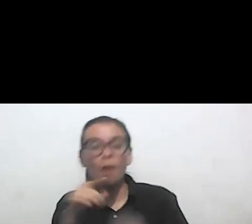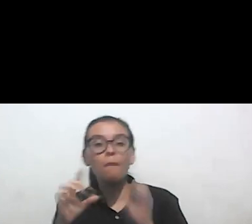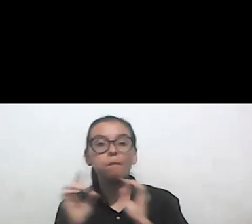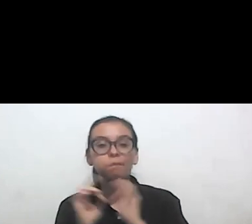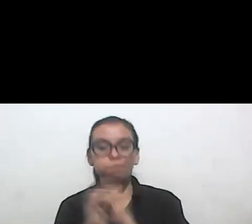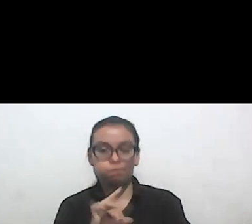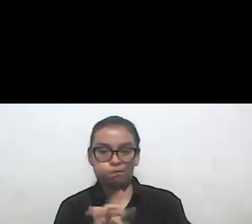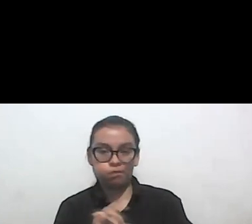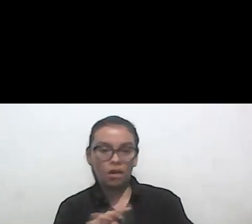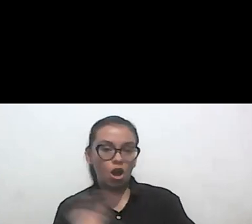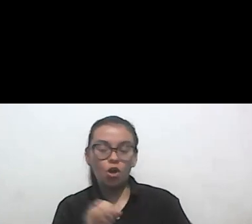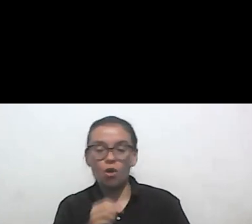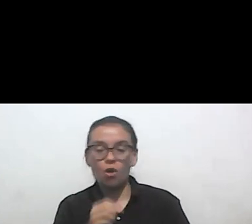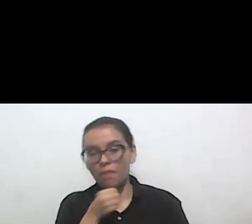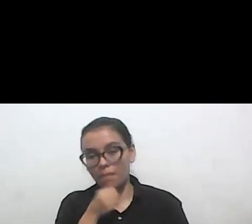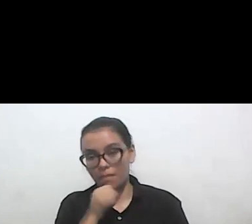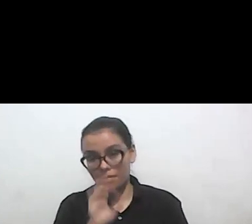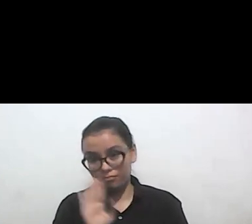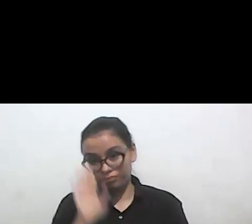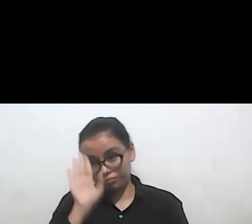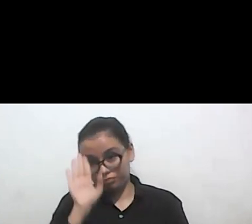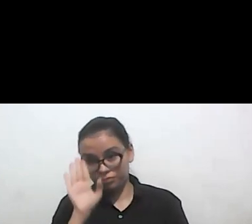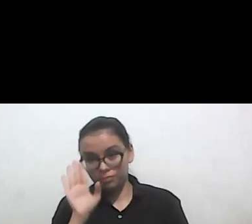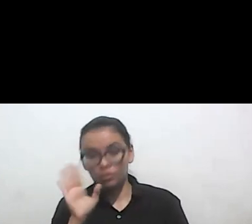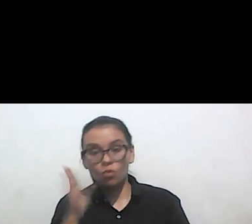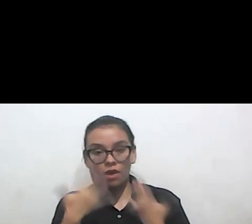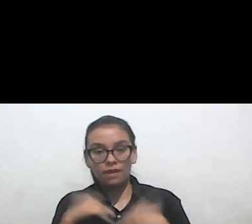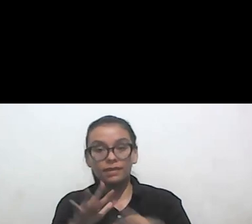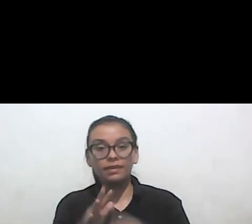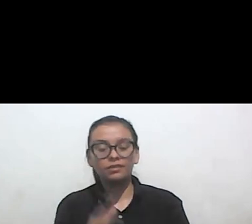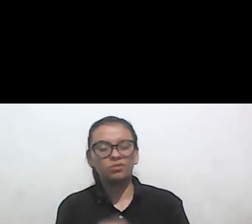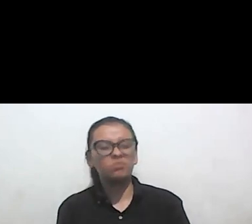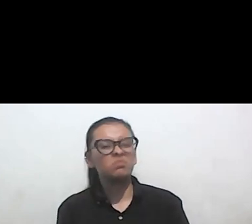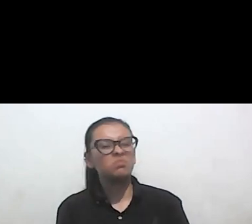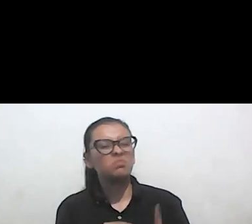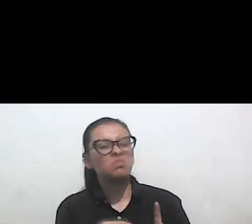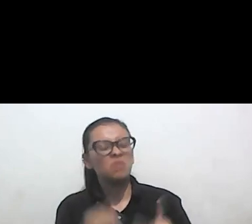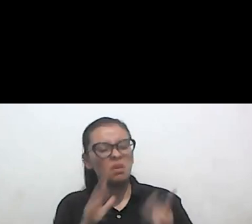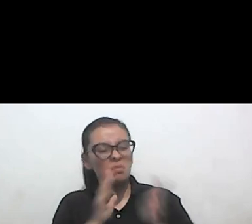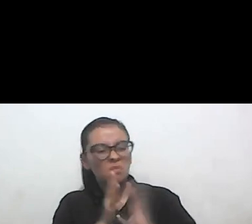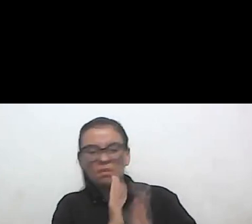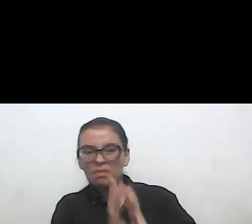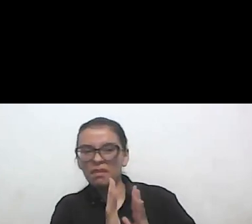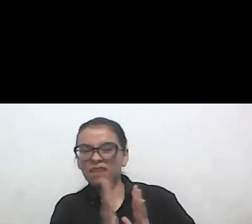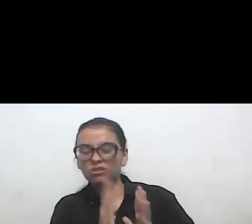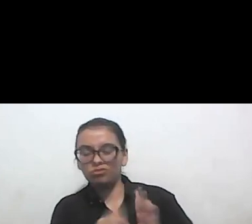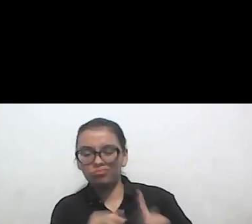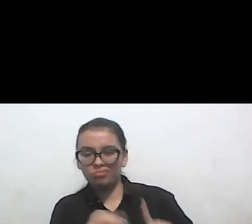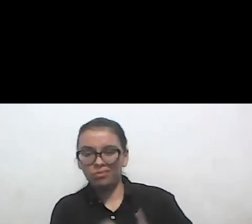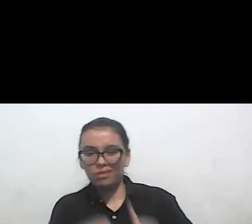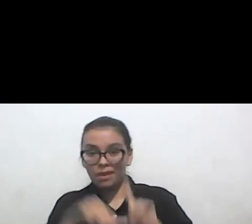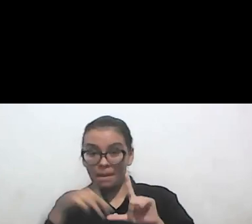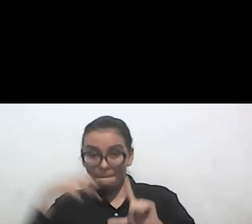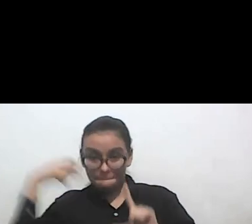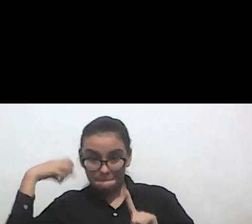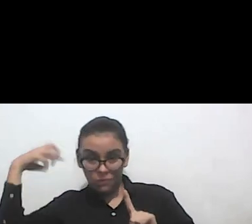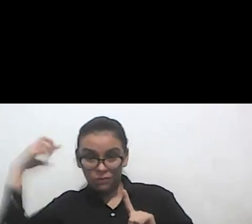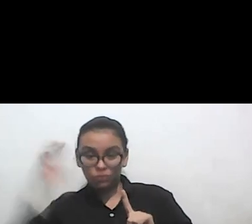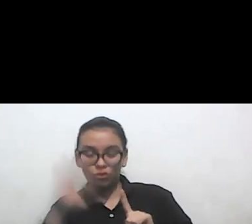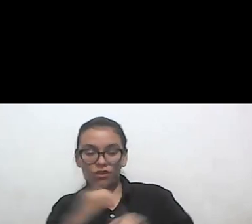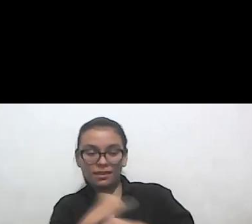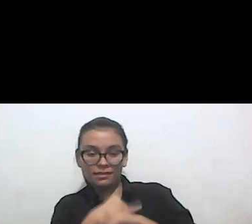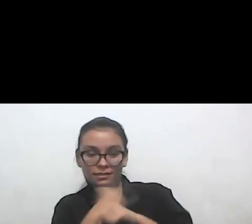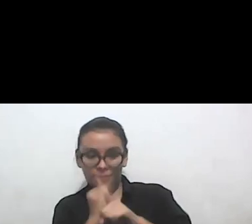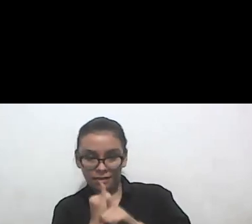levantar el micrófono. Este conversatorio es presentado por la unidad de posgrados de la Universidad de ICESI, en donde ya tenemos inscripciones